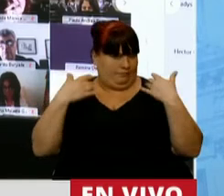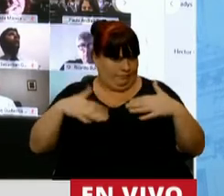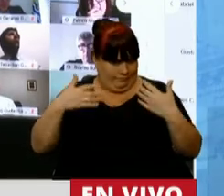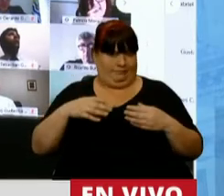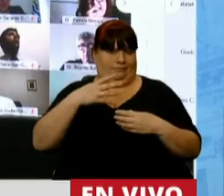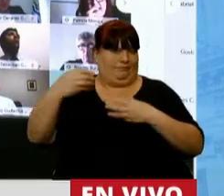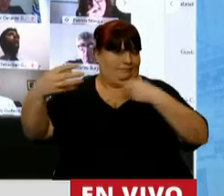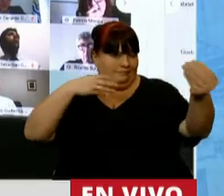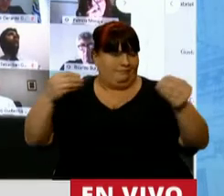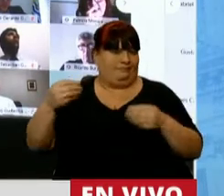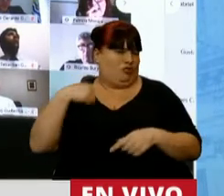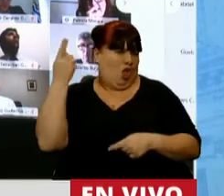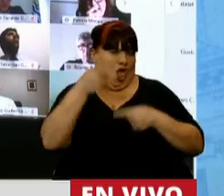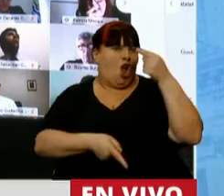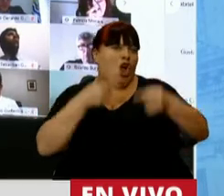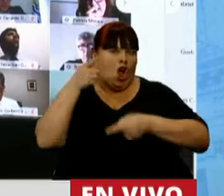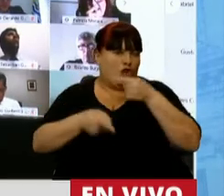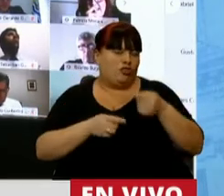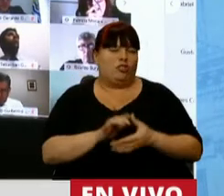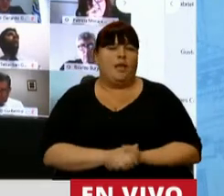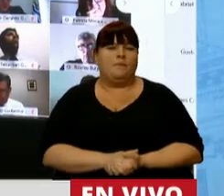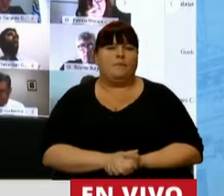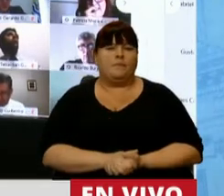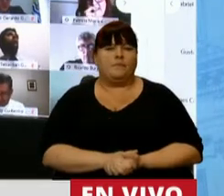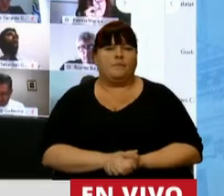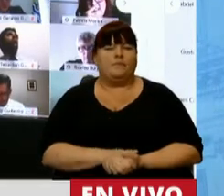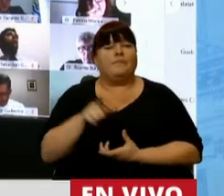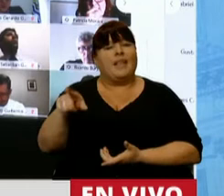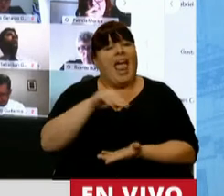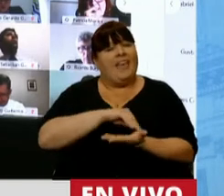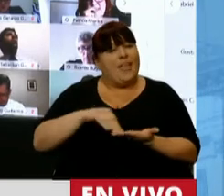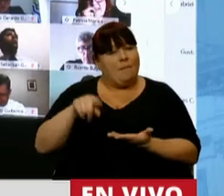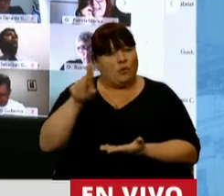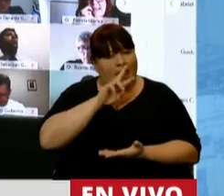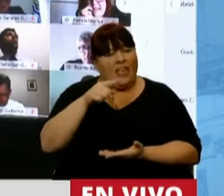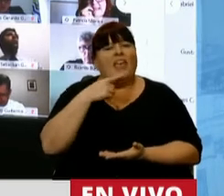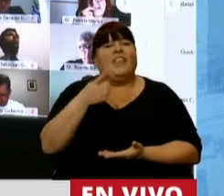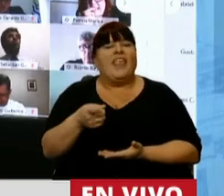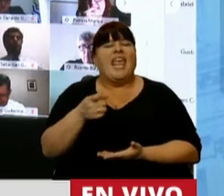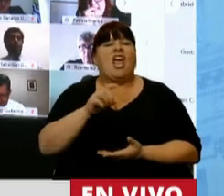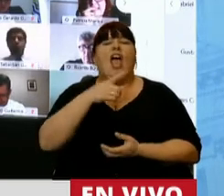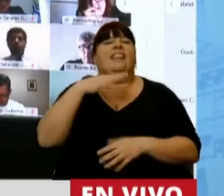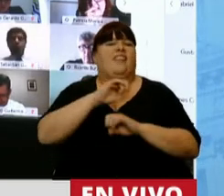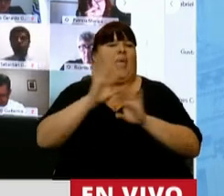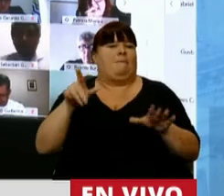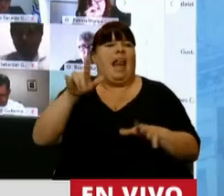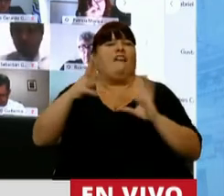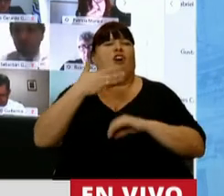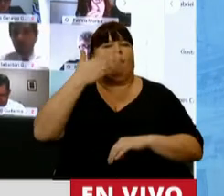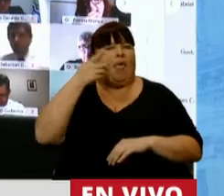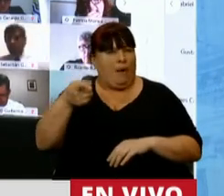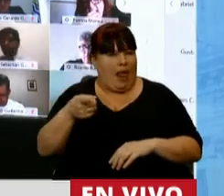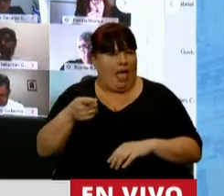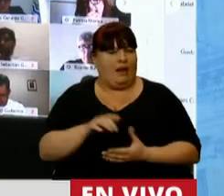cantidad de repudios que se plantearon, esta diputada dijo que se había mal interpretado sus dichos